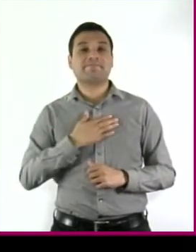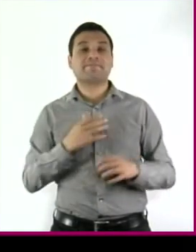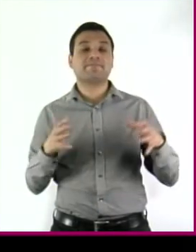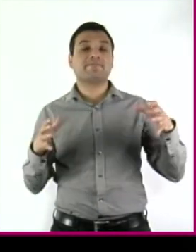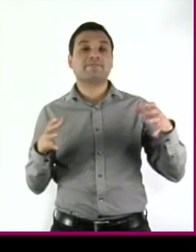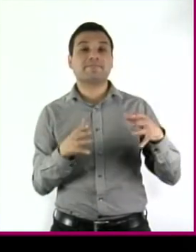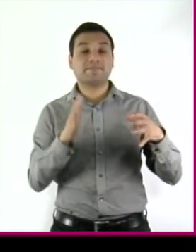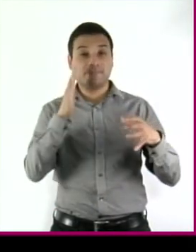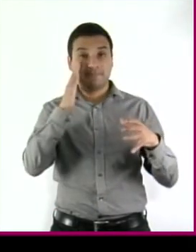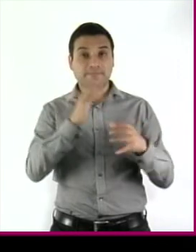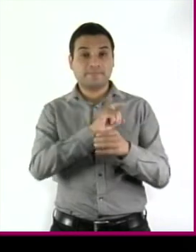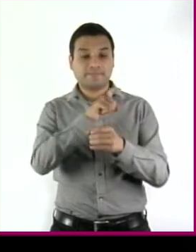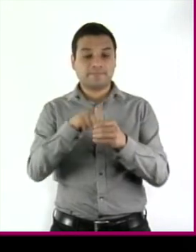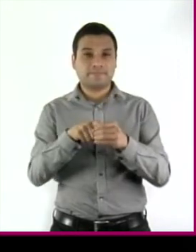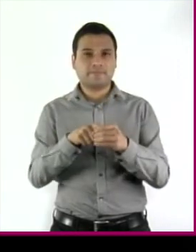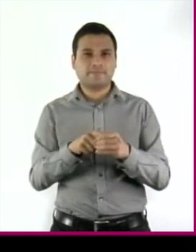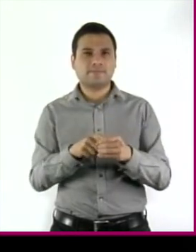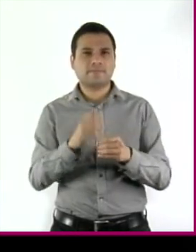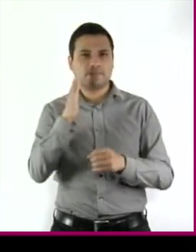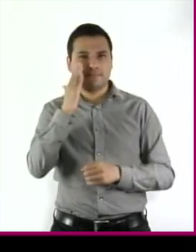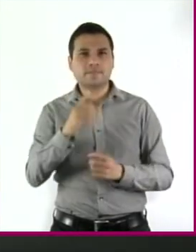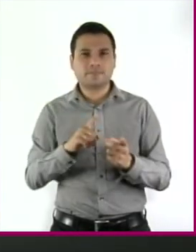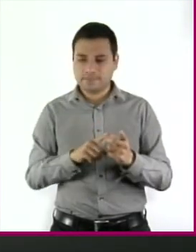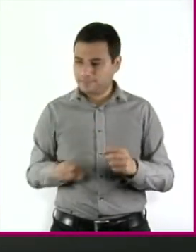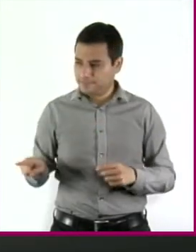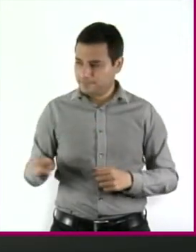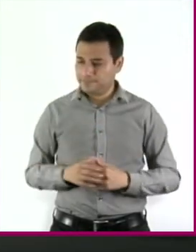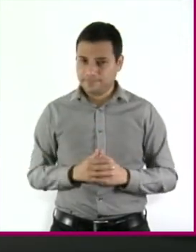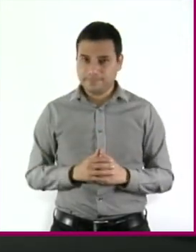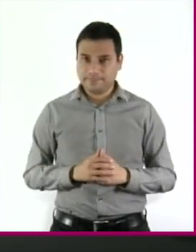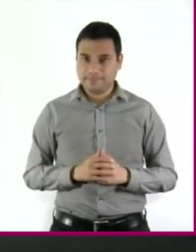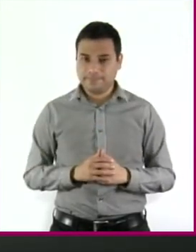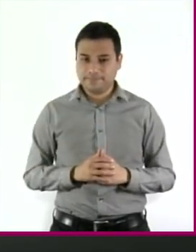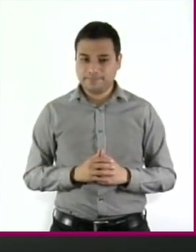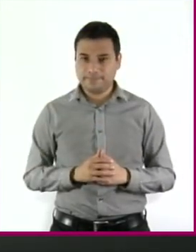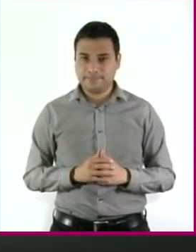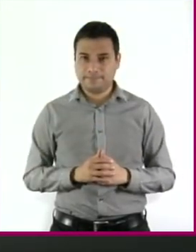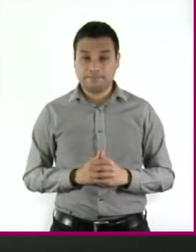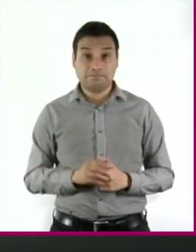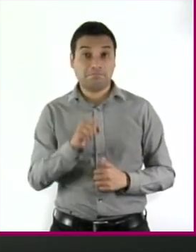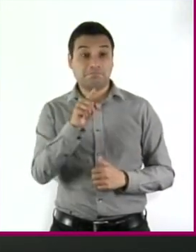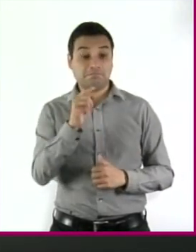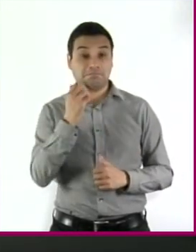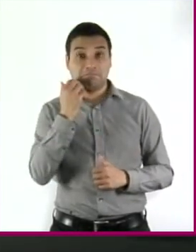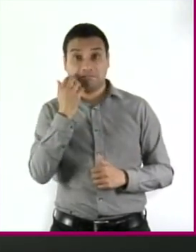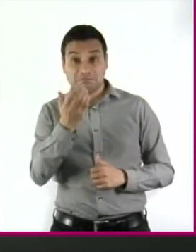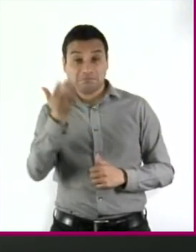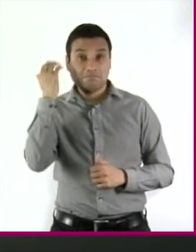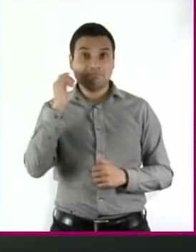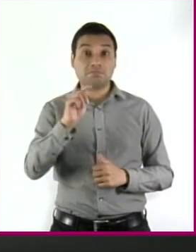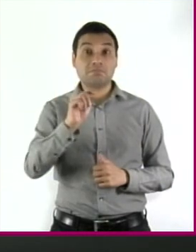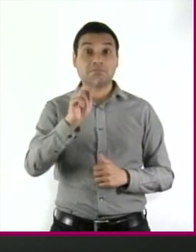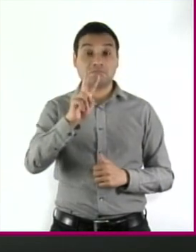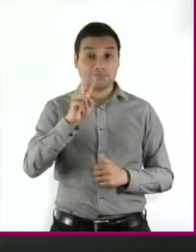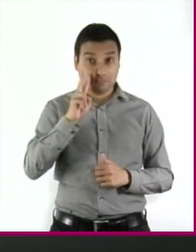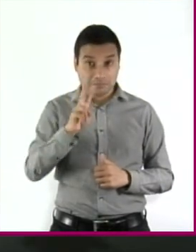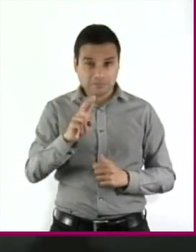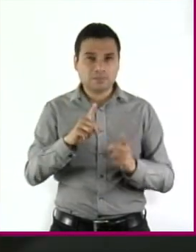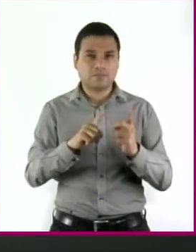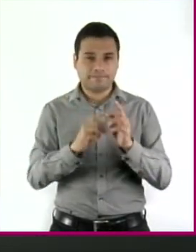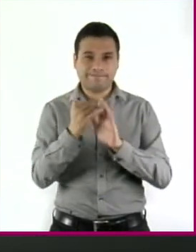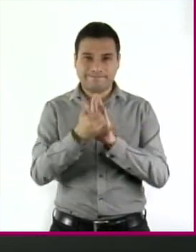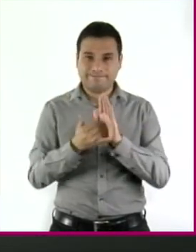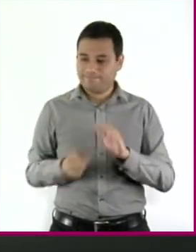Facebook, buscando Jóvenes en Casa. Si quieres ver algún programa previo, búscanos en YouTube.